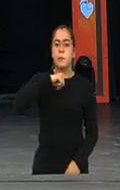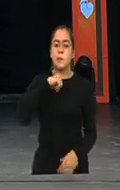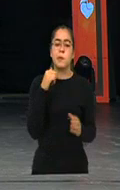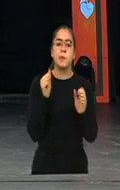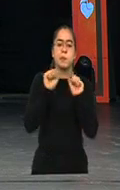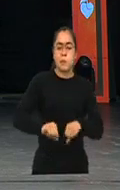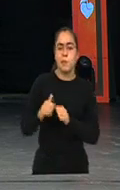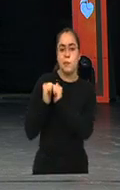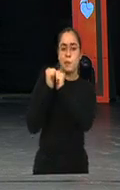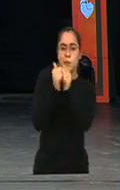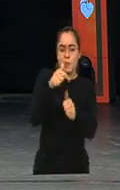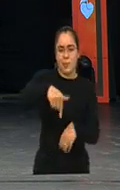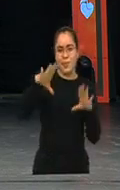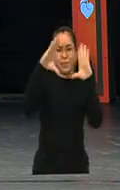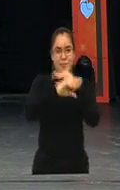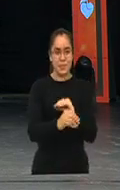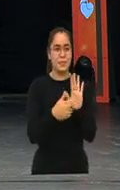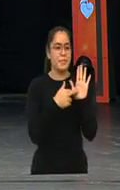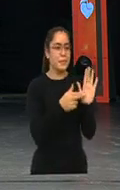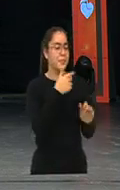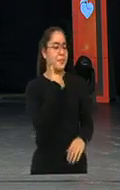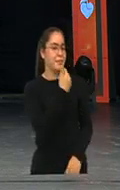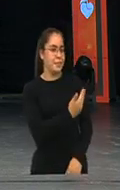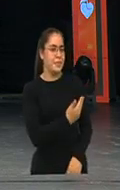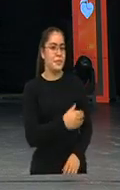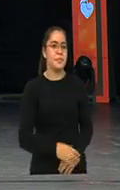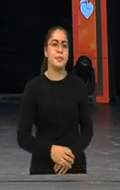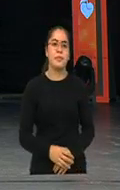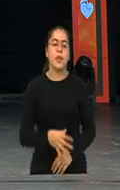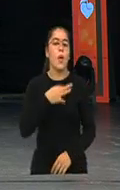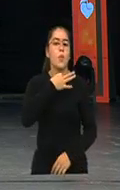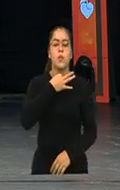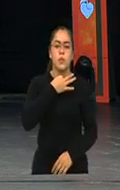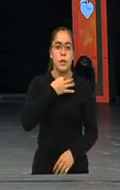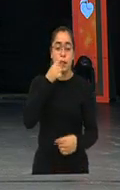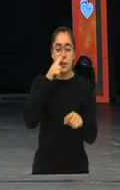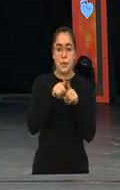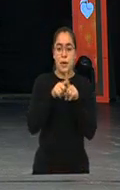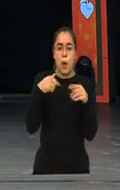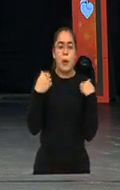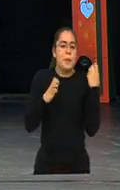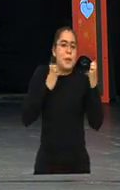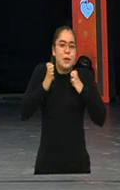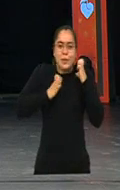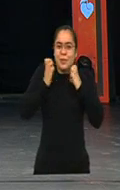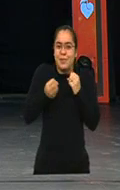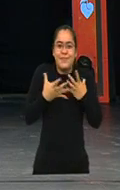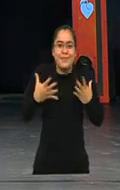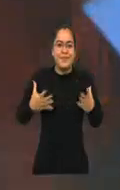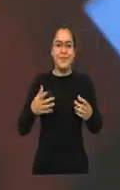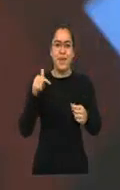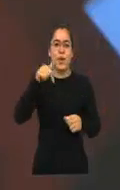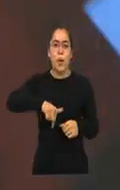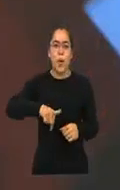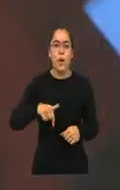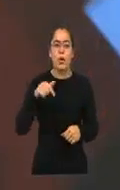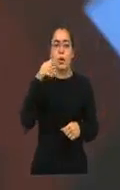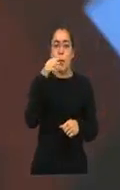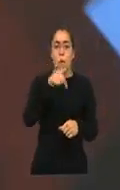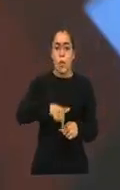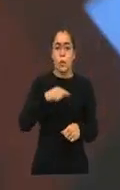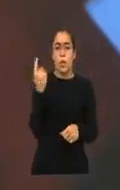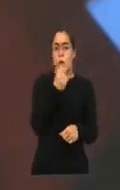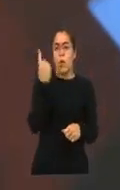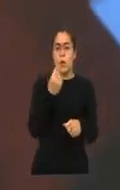noche, Ricardo, Juan Carlos. Muchísimas gracias por esta bienvenida y estoy emocionadísima de todo lo que vamos a vivir a continuación.